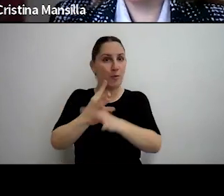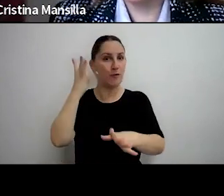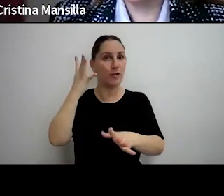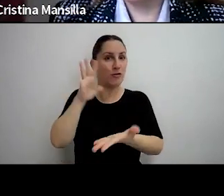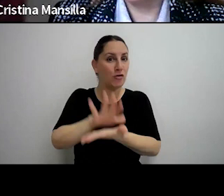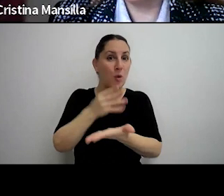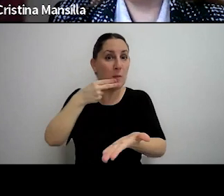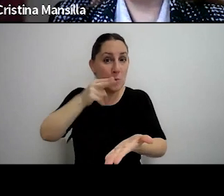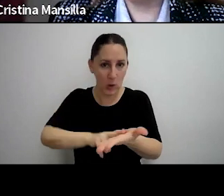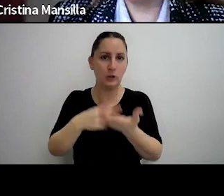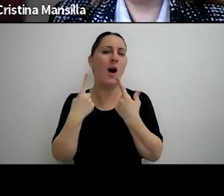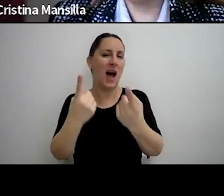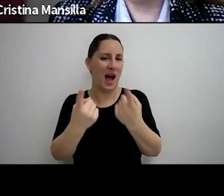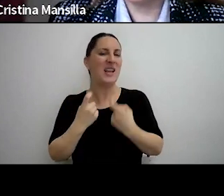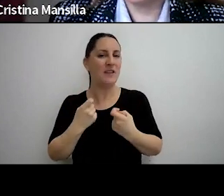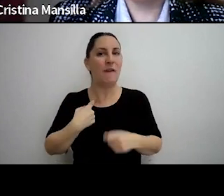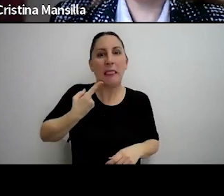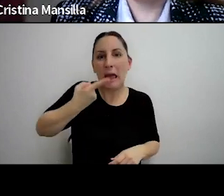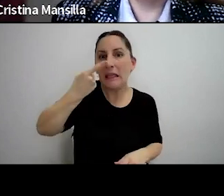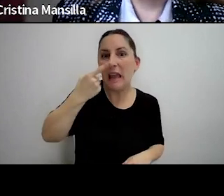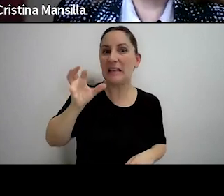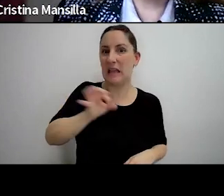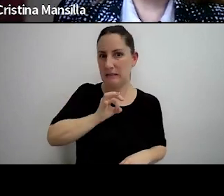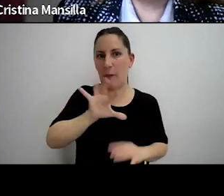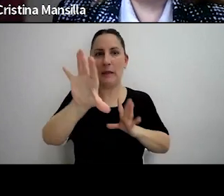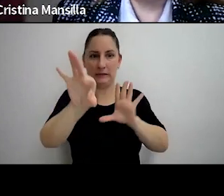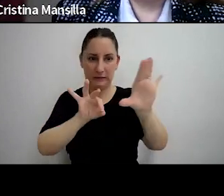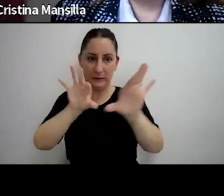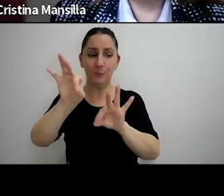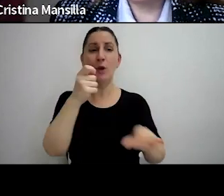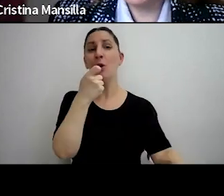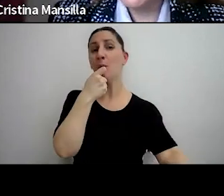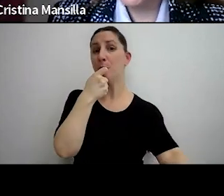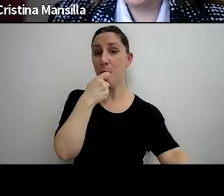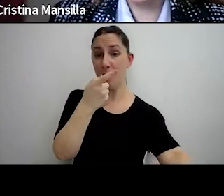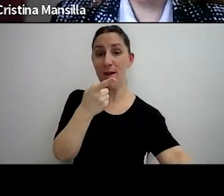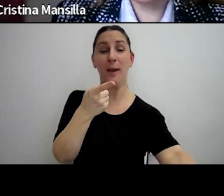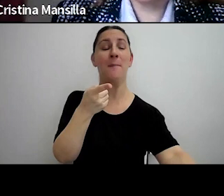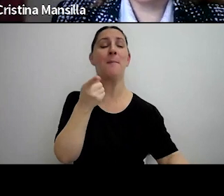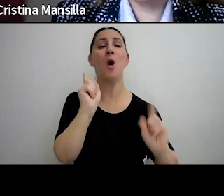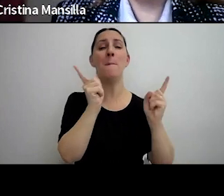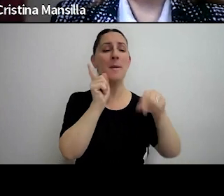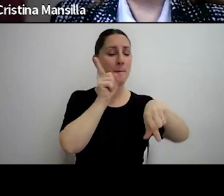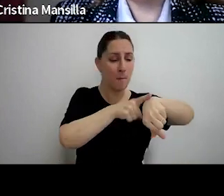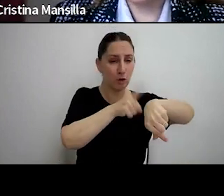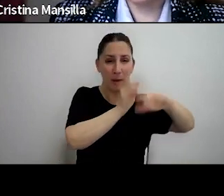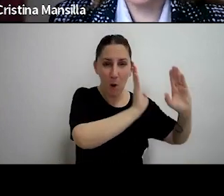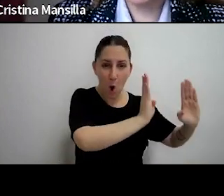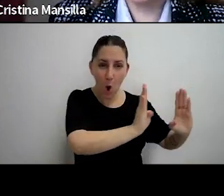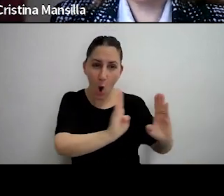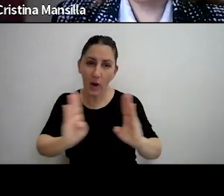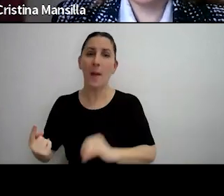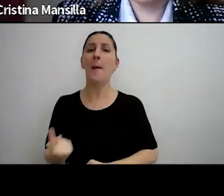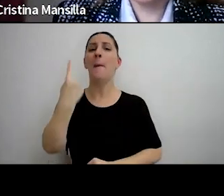materia tributaria hoy nos interesa o nos alcanza. Por ejemplo, si siguiendo el orden cronológico, la primera